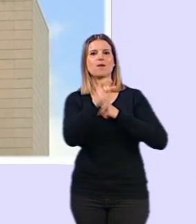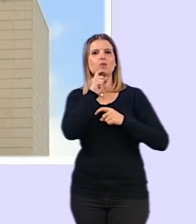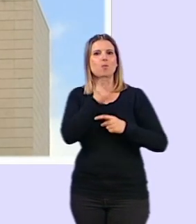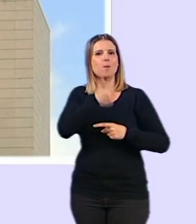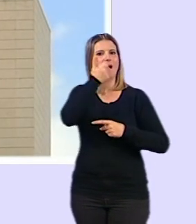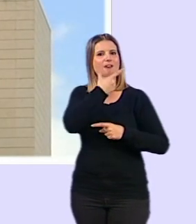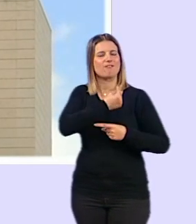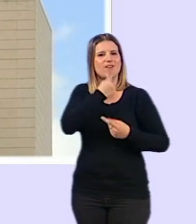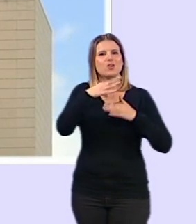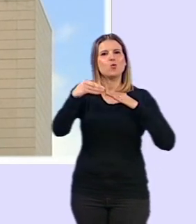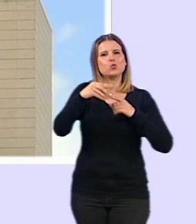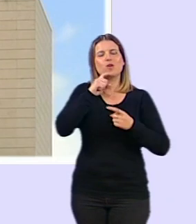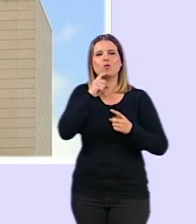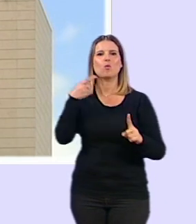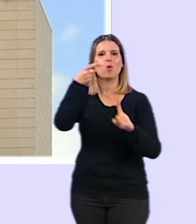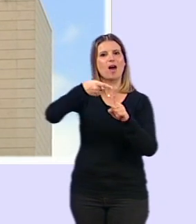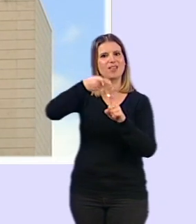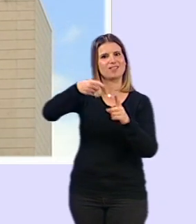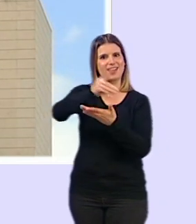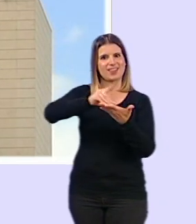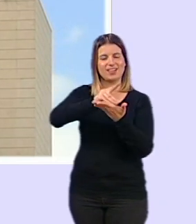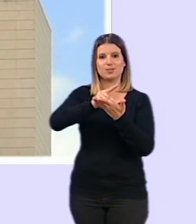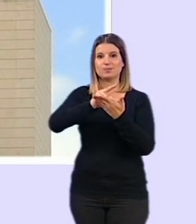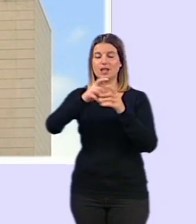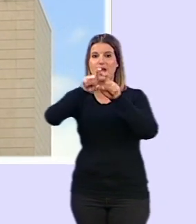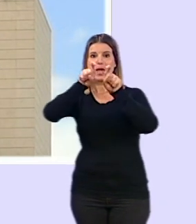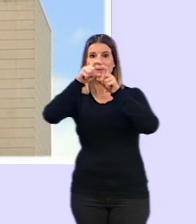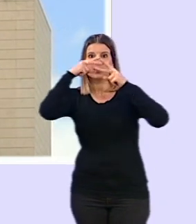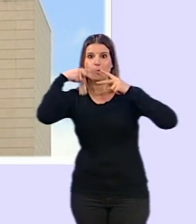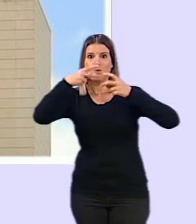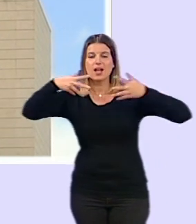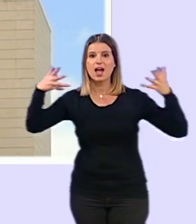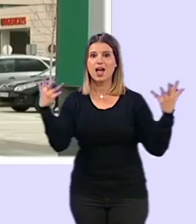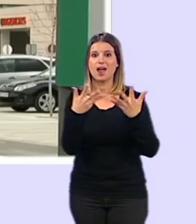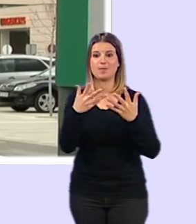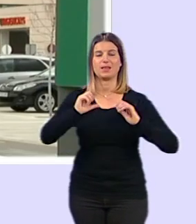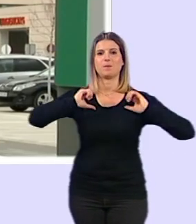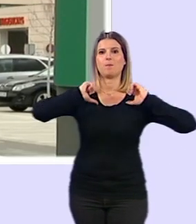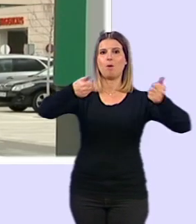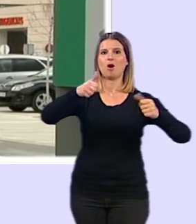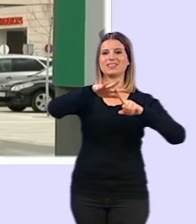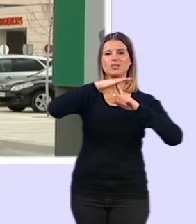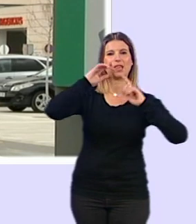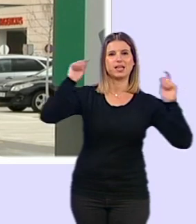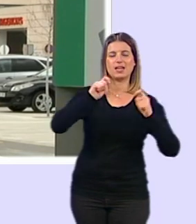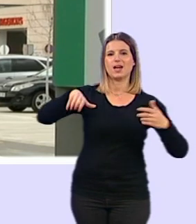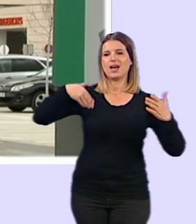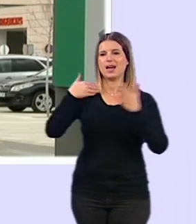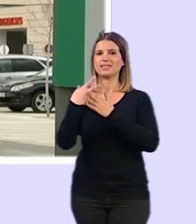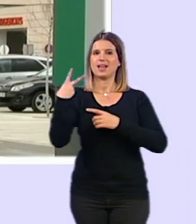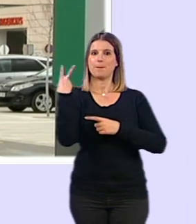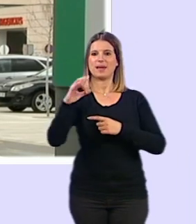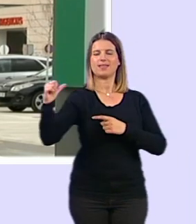usuarios su tratamiento. La Empresa Pública de Emergencias Sanitarias ha registrado desde el inicio del estado de alarma hasta el 20 de abril